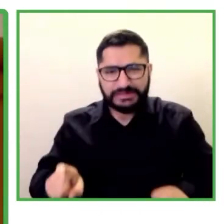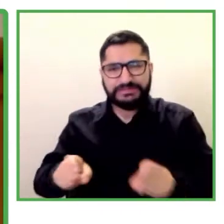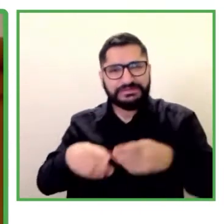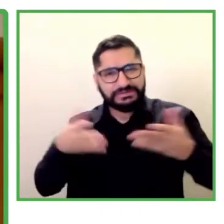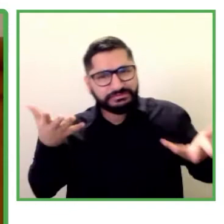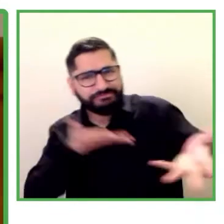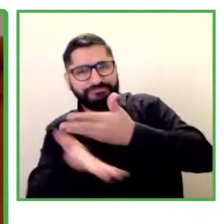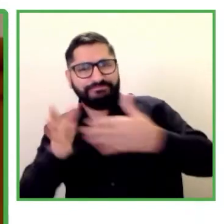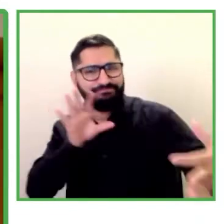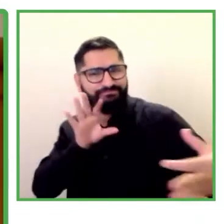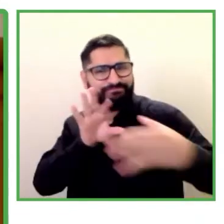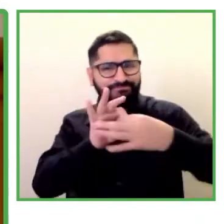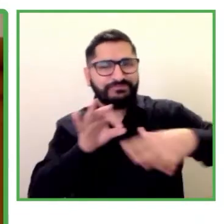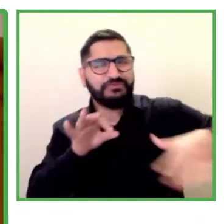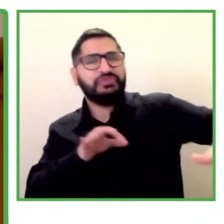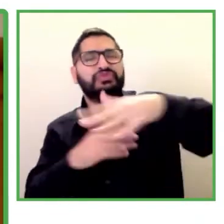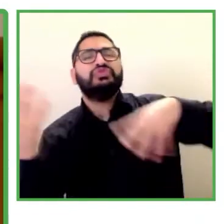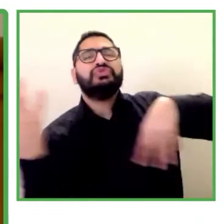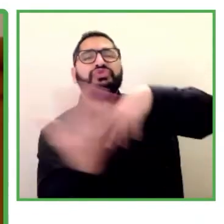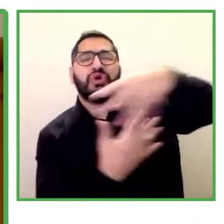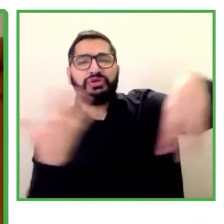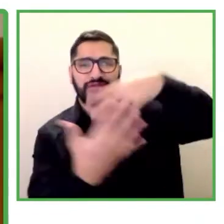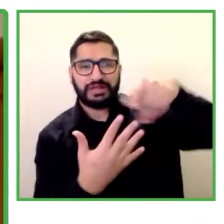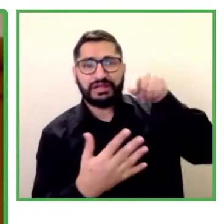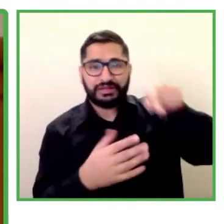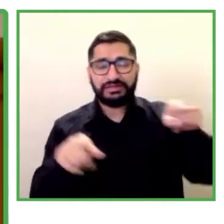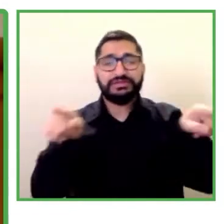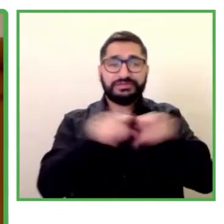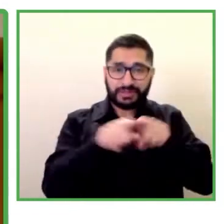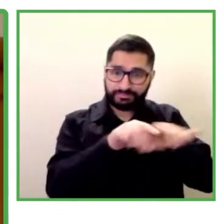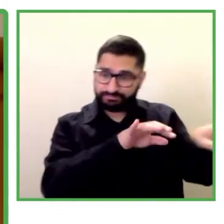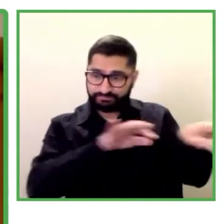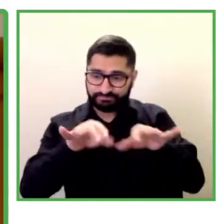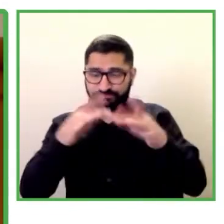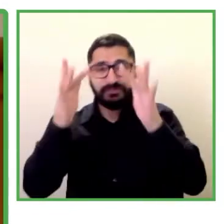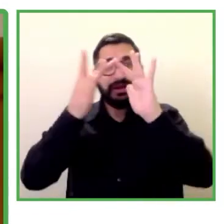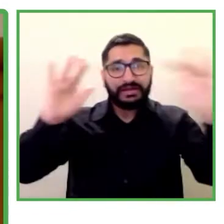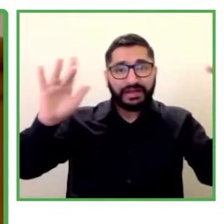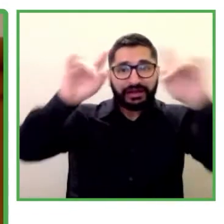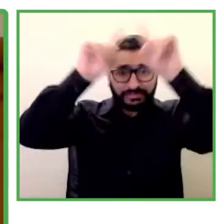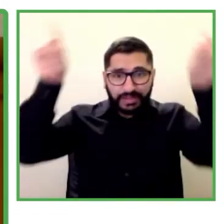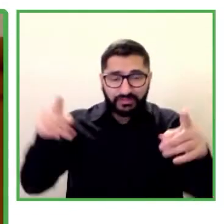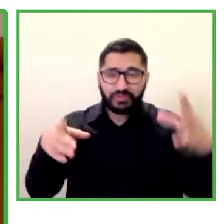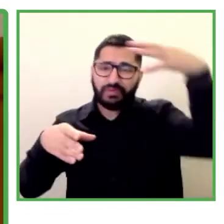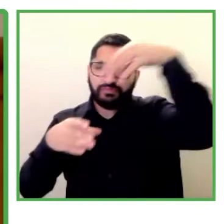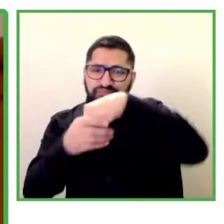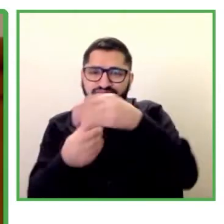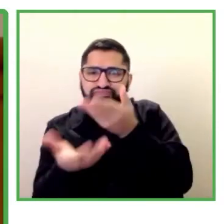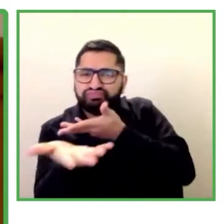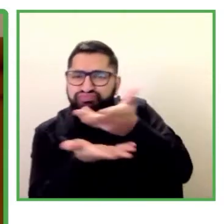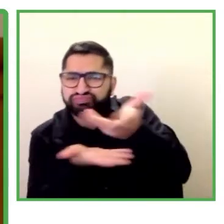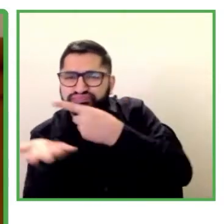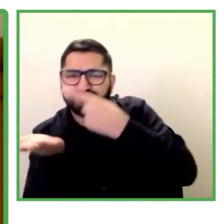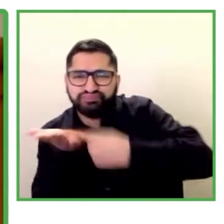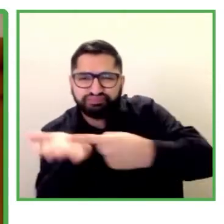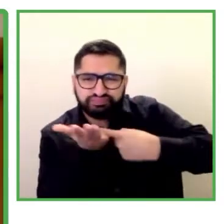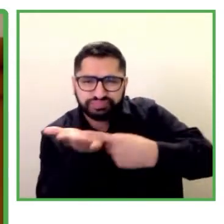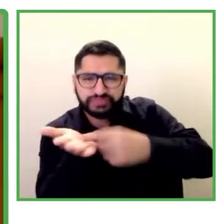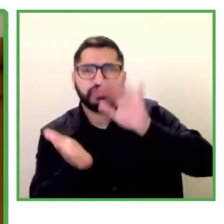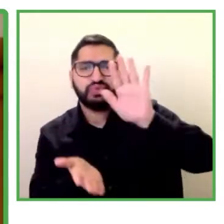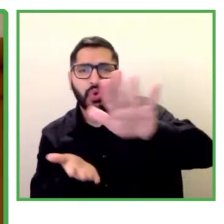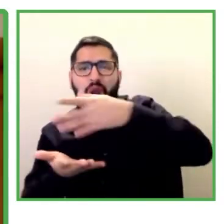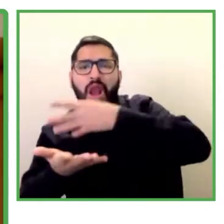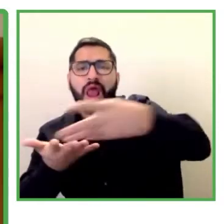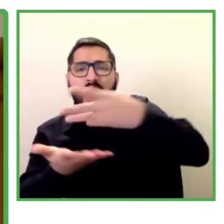empresas inclusivas, hablamos desde el lenguaje de lo económico, que le aporta a las empresas el contratar, el contar con